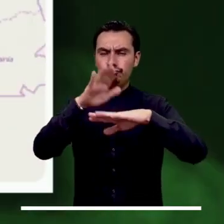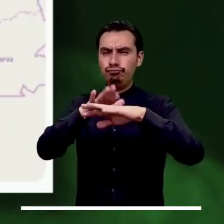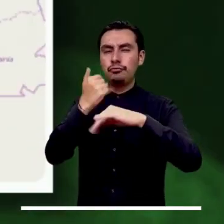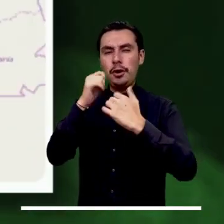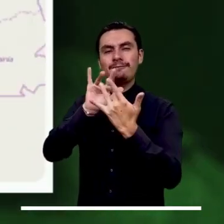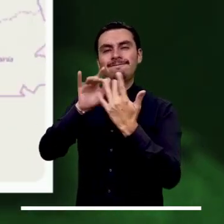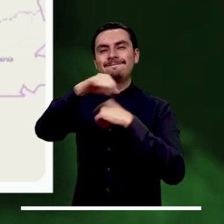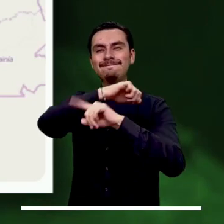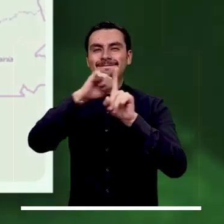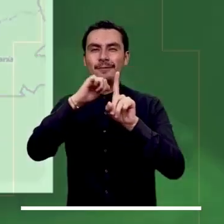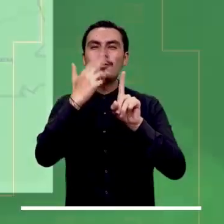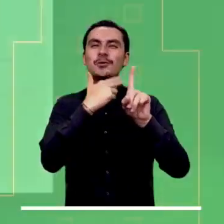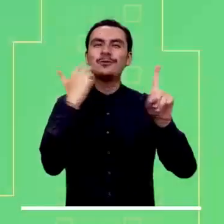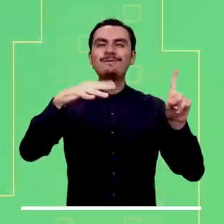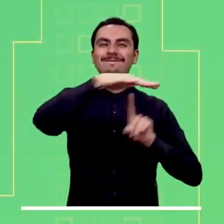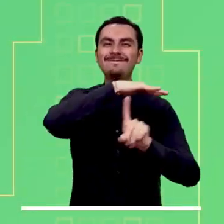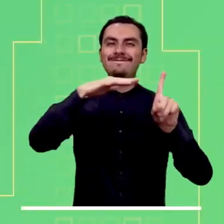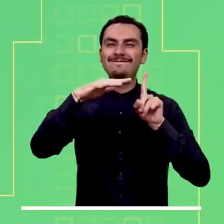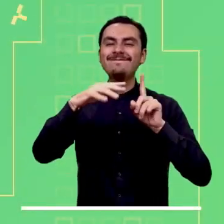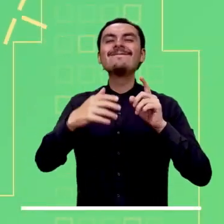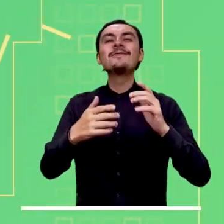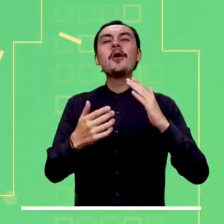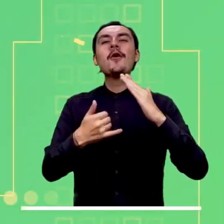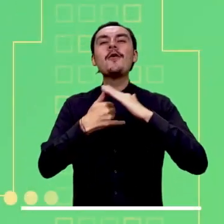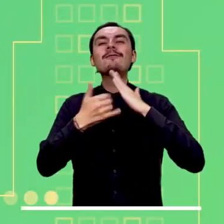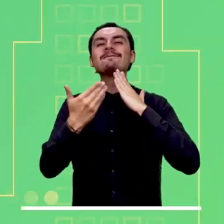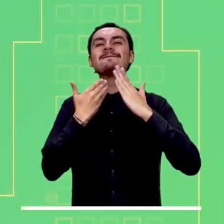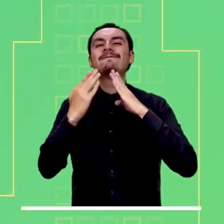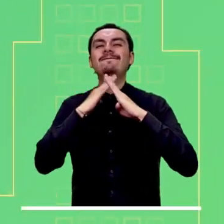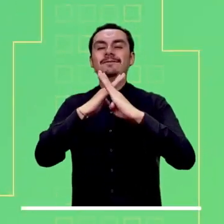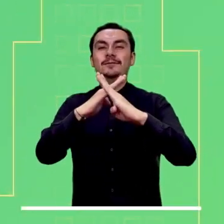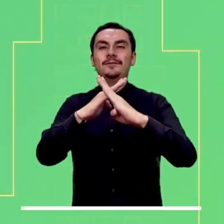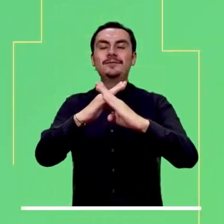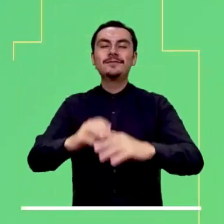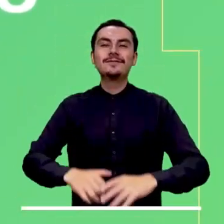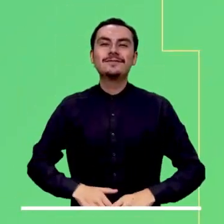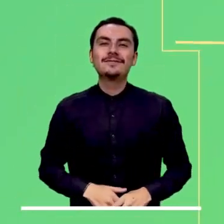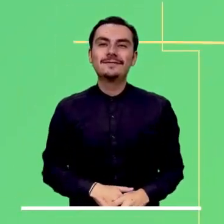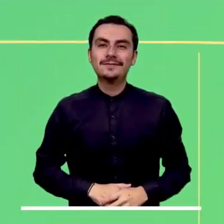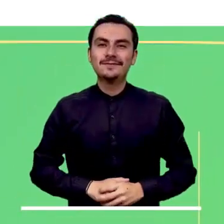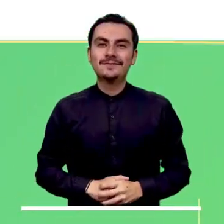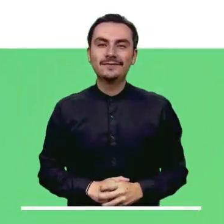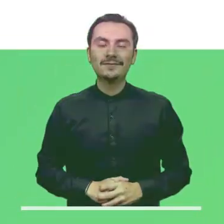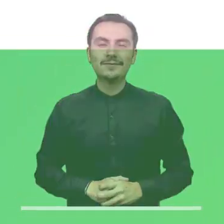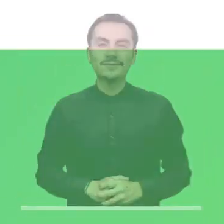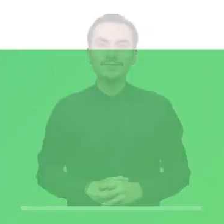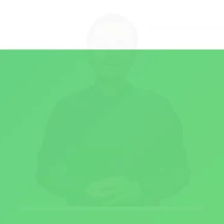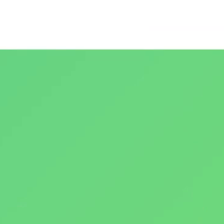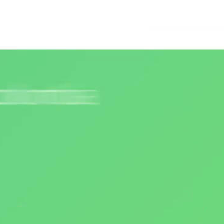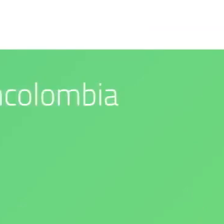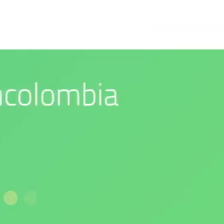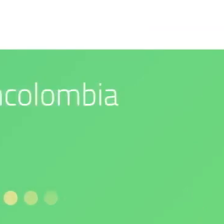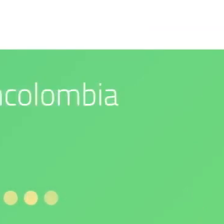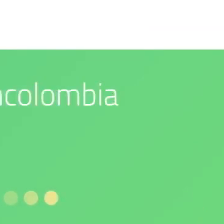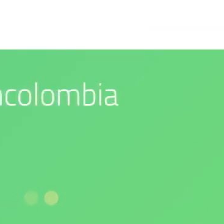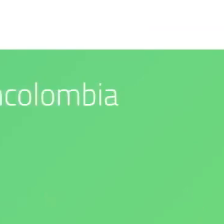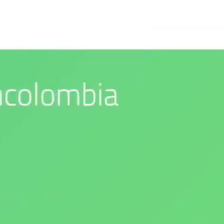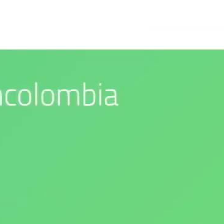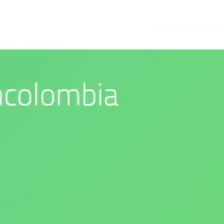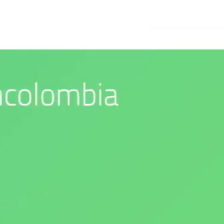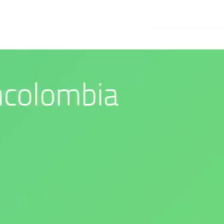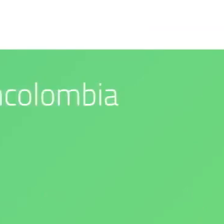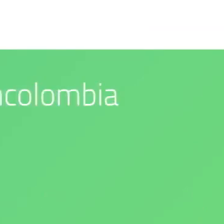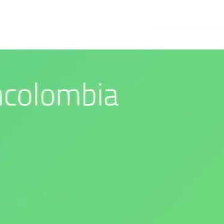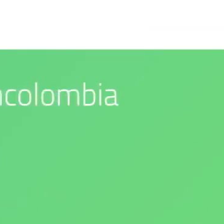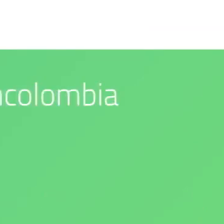Meta y Putumayo. Síguenos en nuestras redes sociales. Nuestro compromiso es con el medio ambiente y DEAM